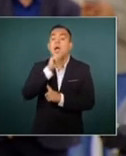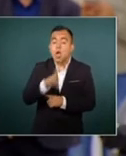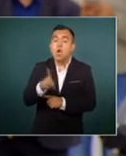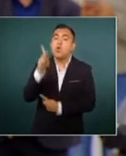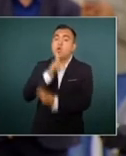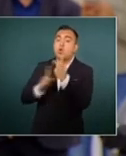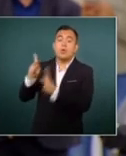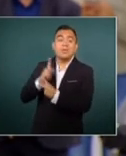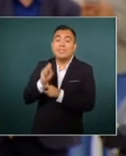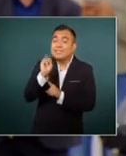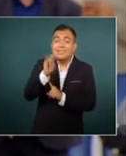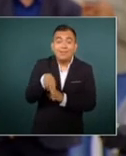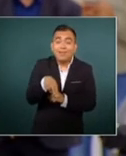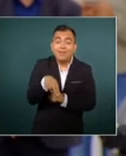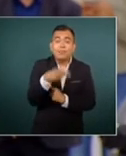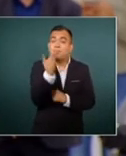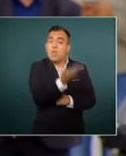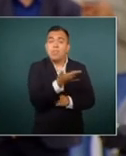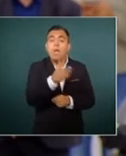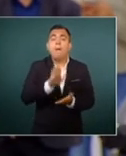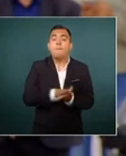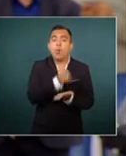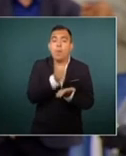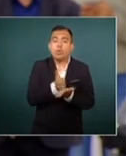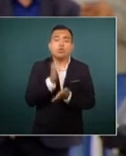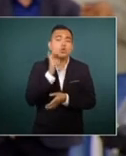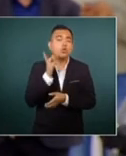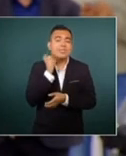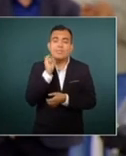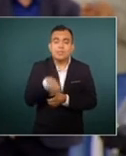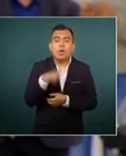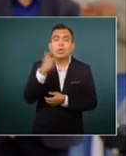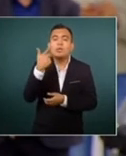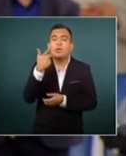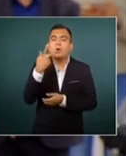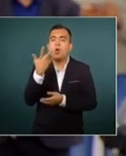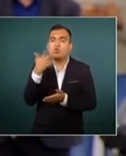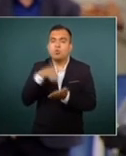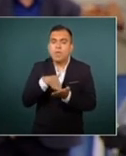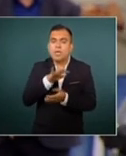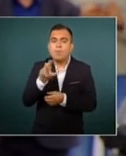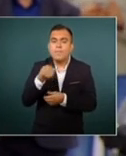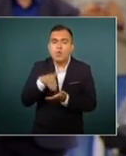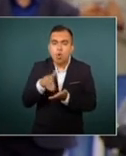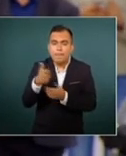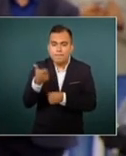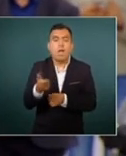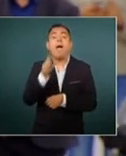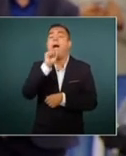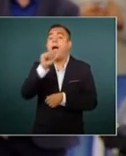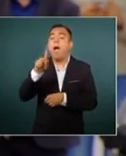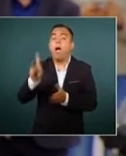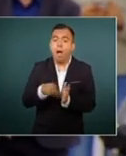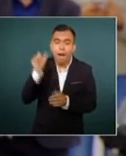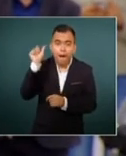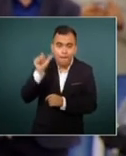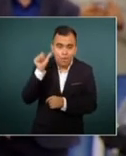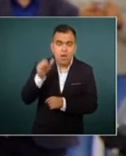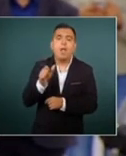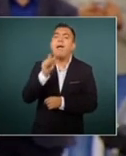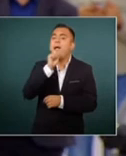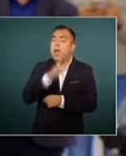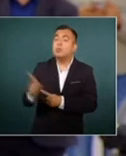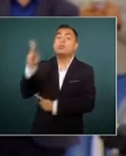aprobación del Congreso por 800 millones de pesos. Abril de este mismo año, otra vez, Jalisco obtiene